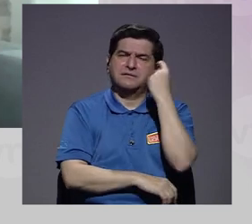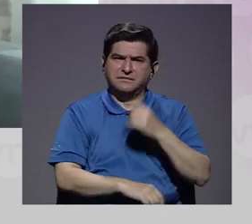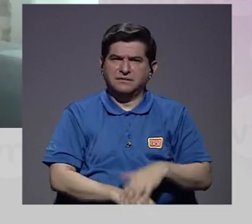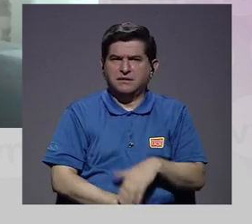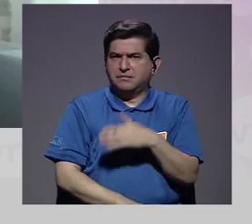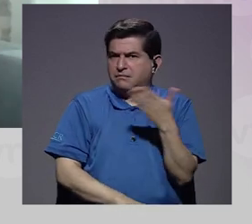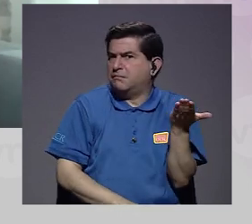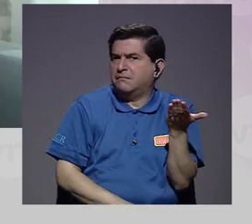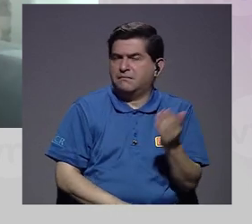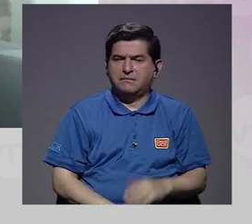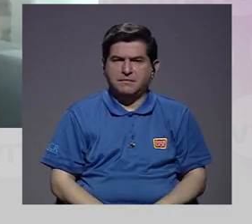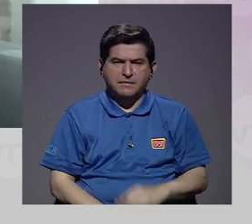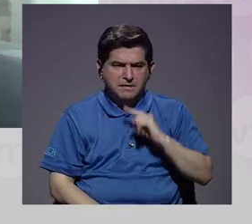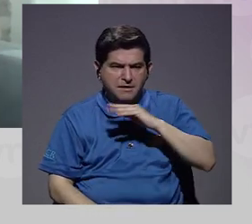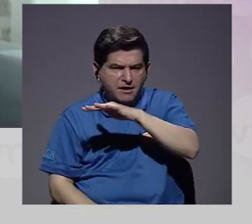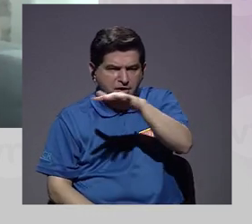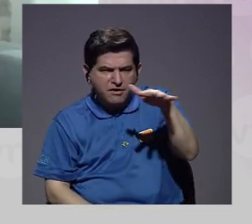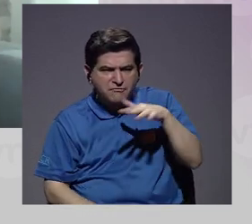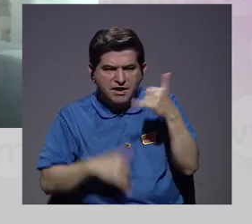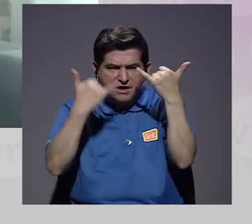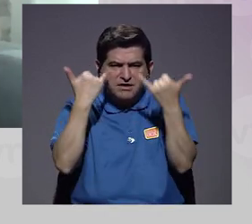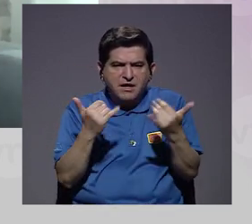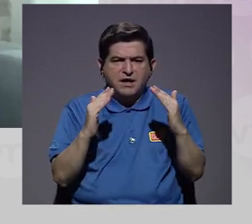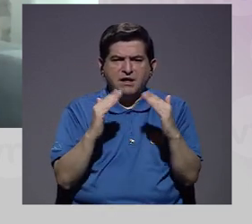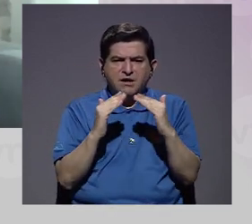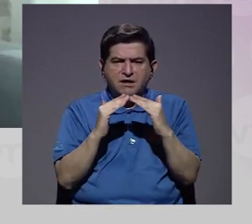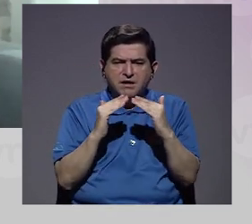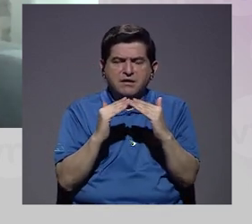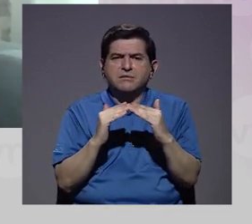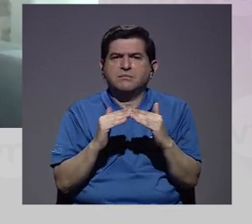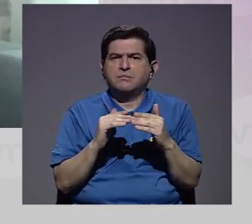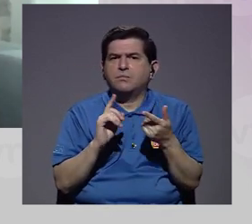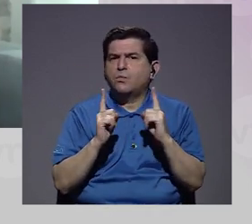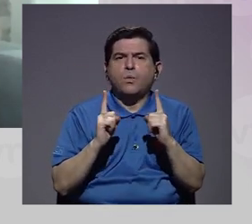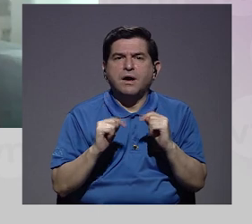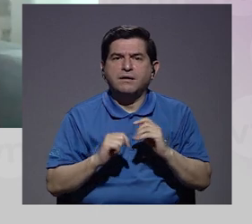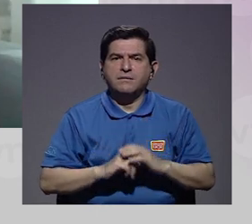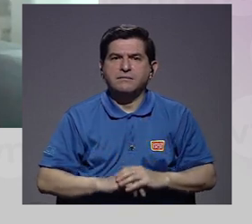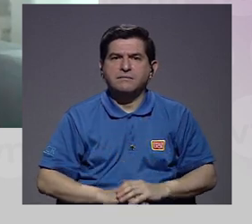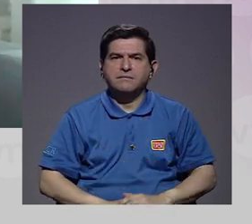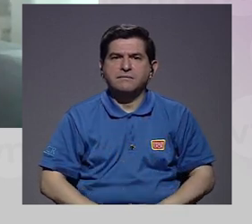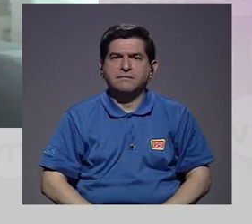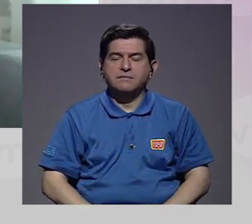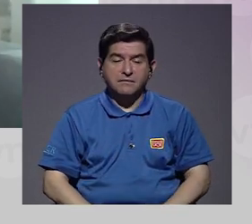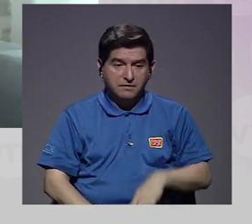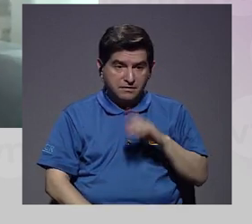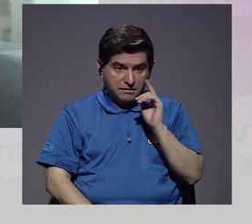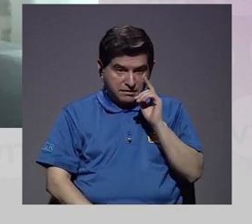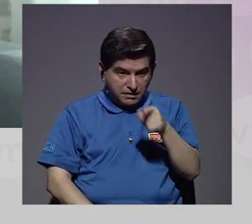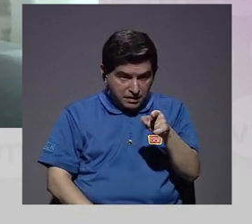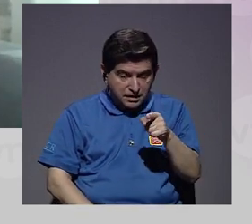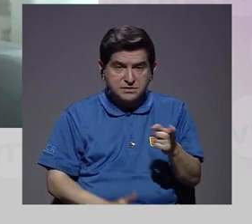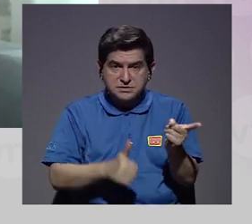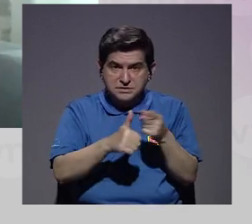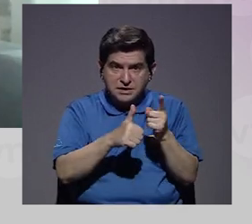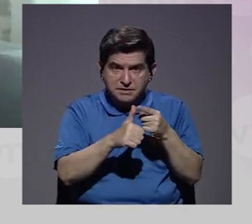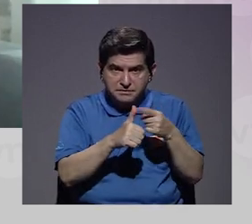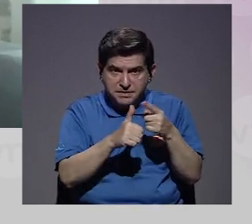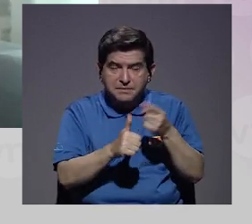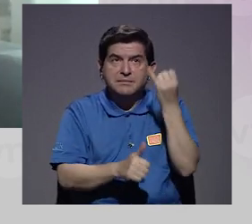en cuál realidad estamos viviendo hoy día. Porque justamente esa